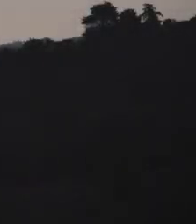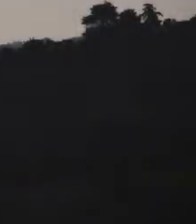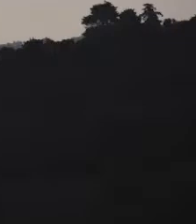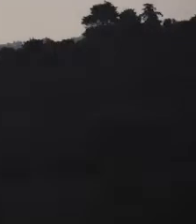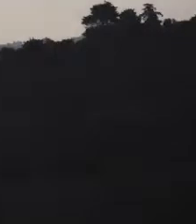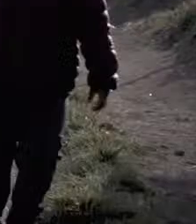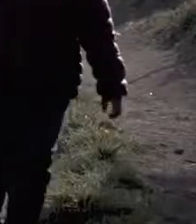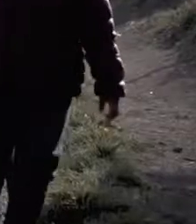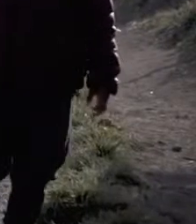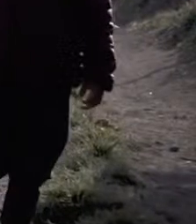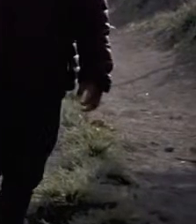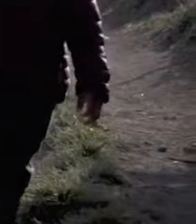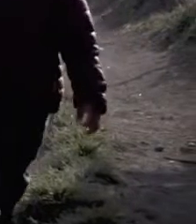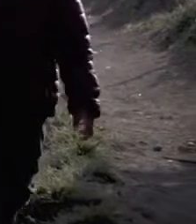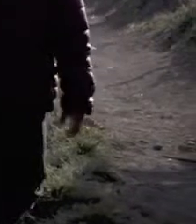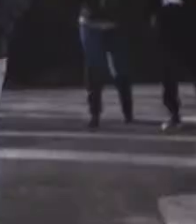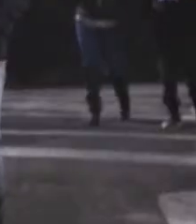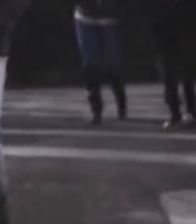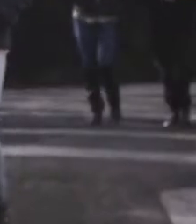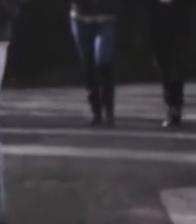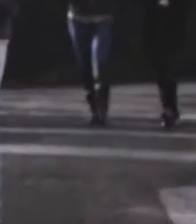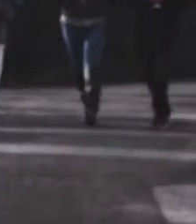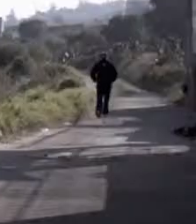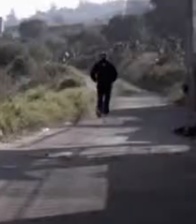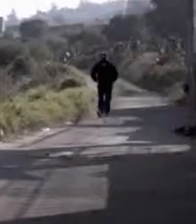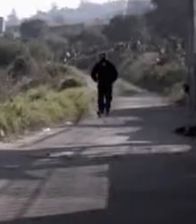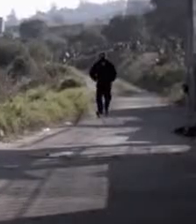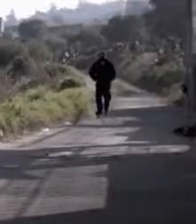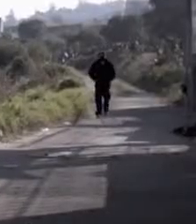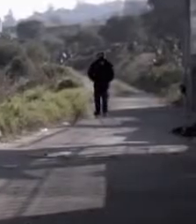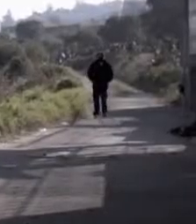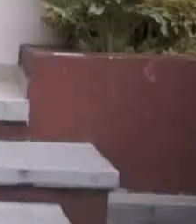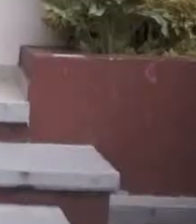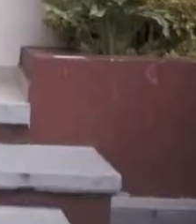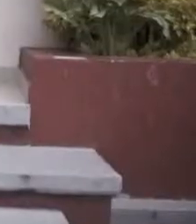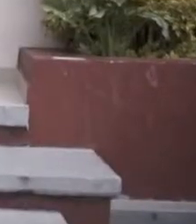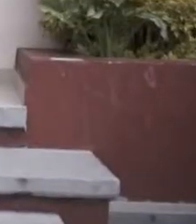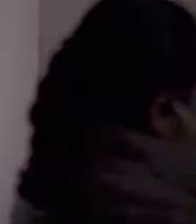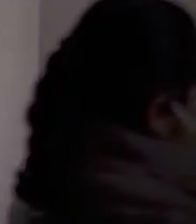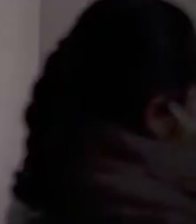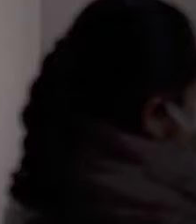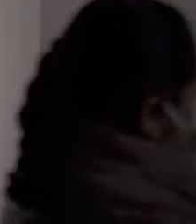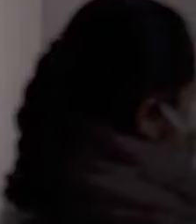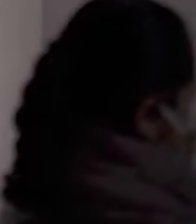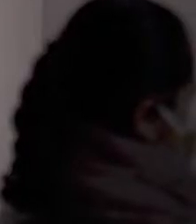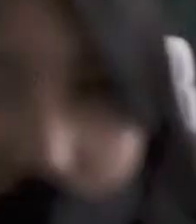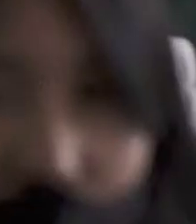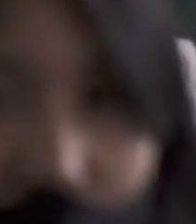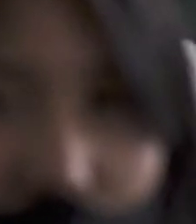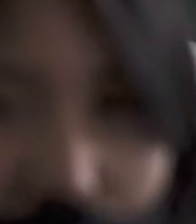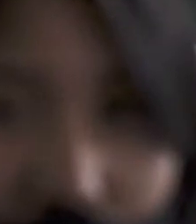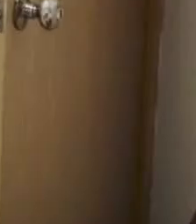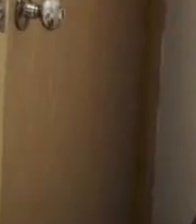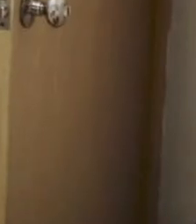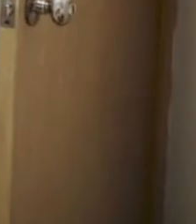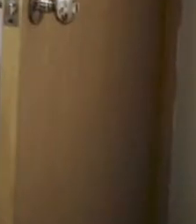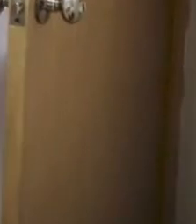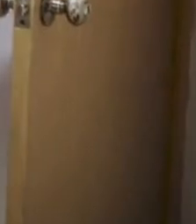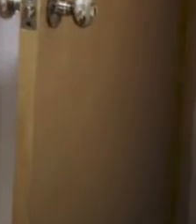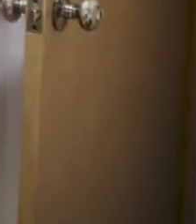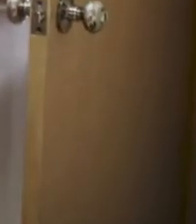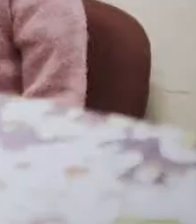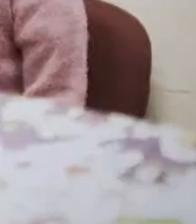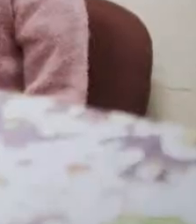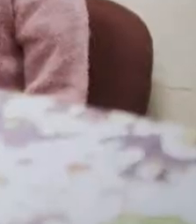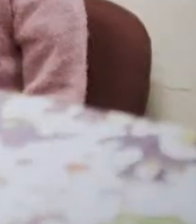La influencia es una enfermedad respiratoria que se incrementa en la temporada invernal y puede tener efectos graves en la salud La vacuna es